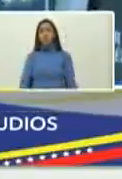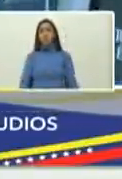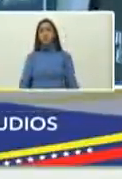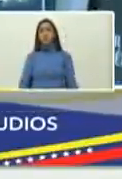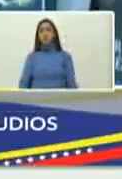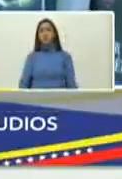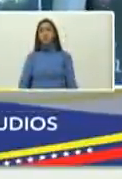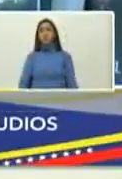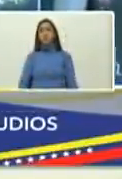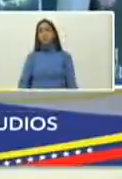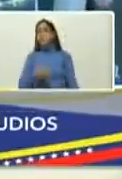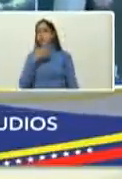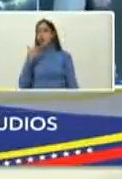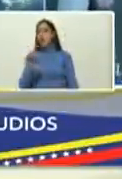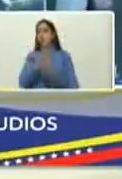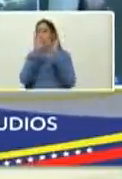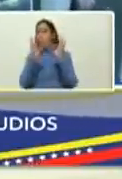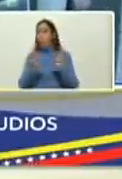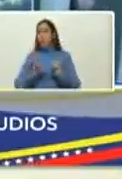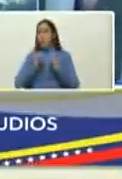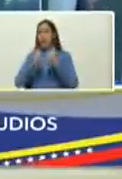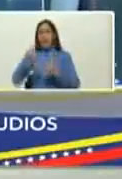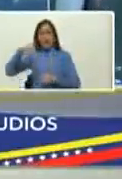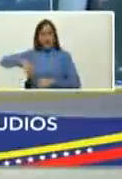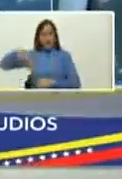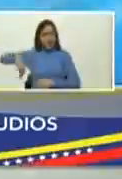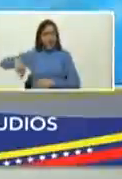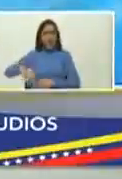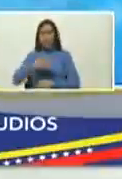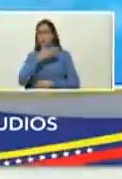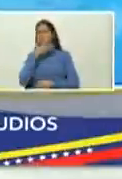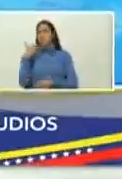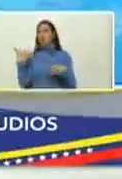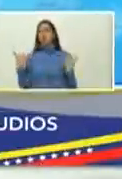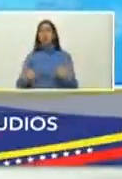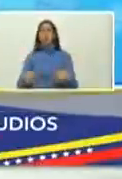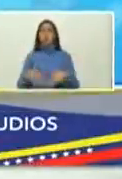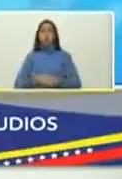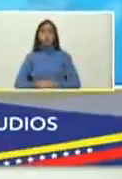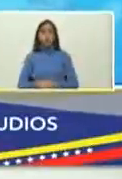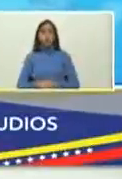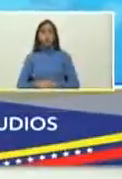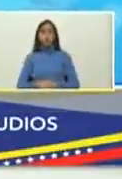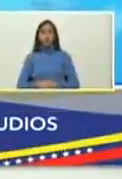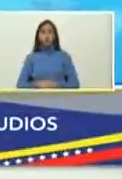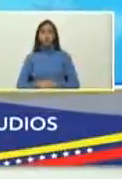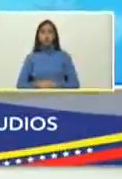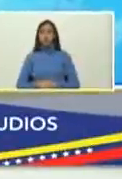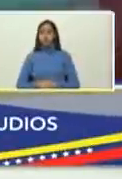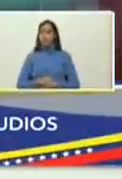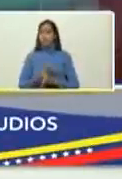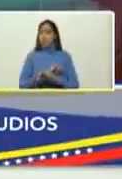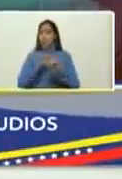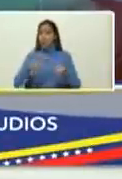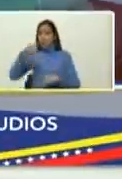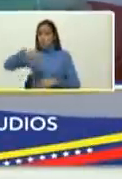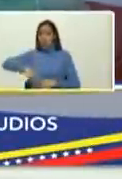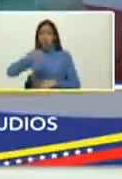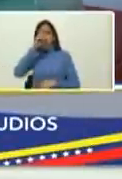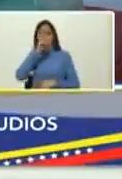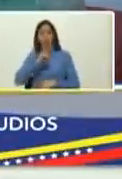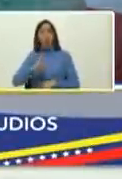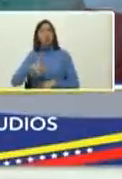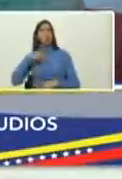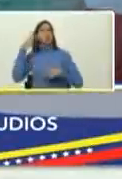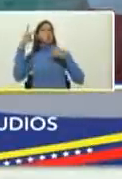ha habido mejor manera de que empezara el mes de noviembre para ir terminando el año llenos de